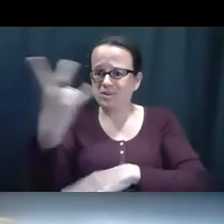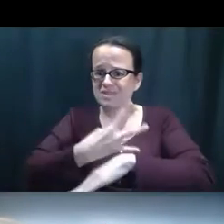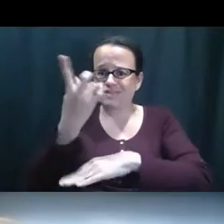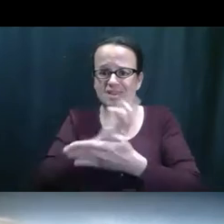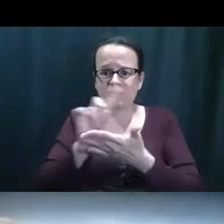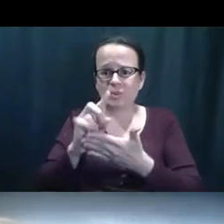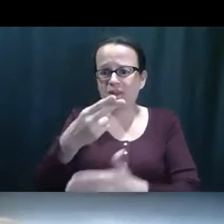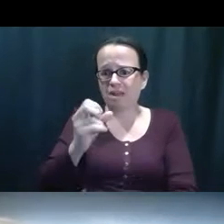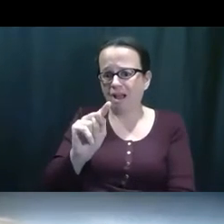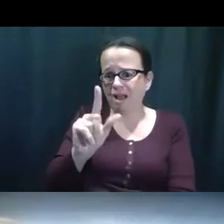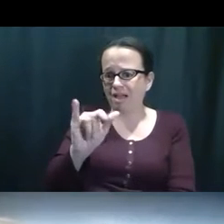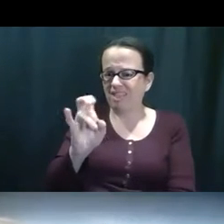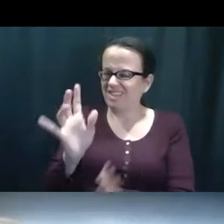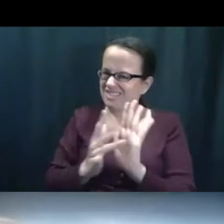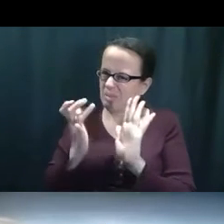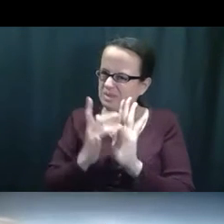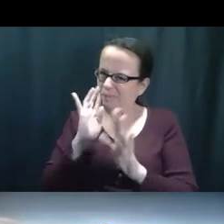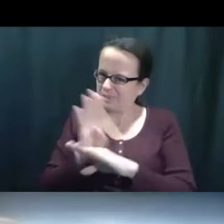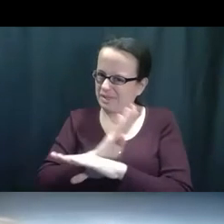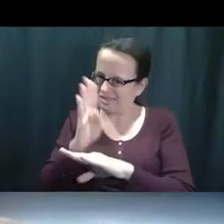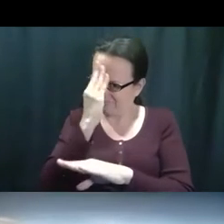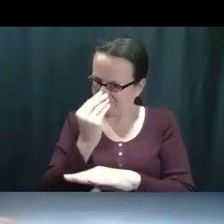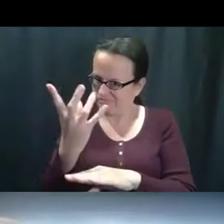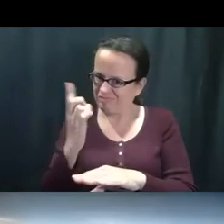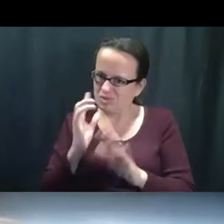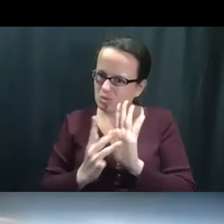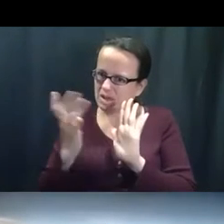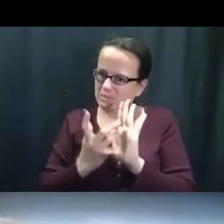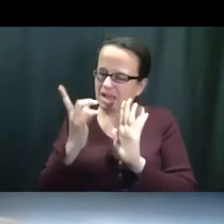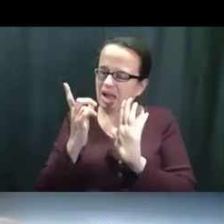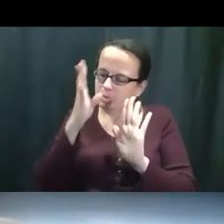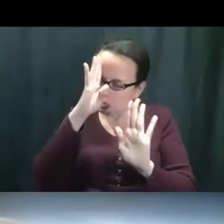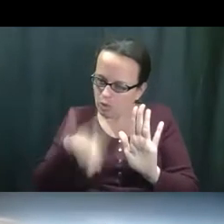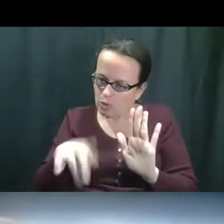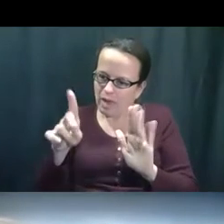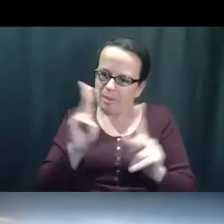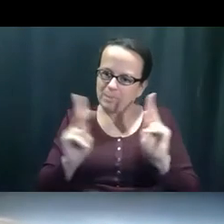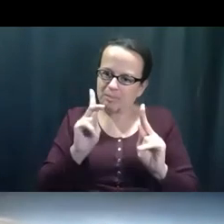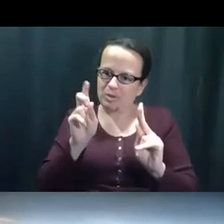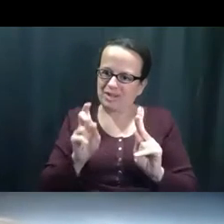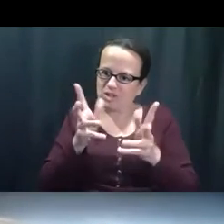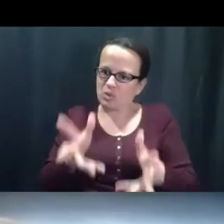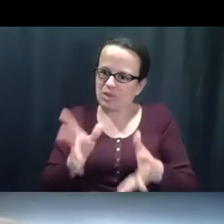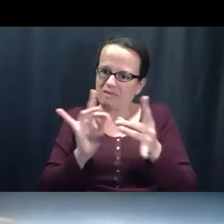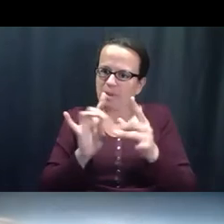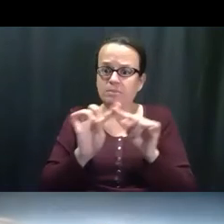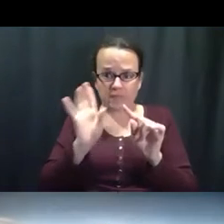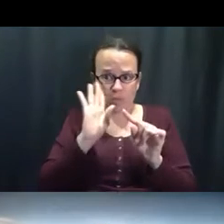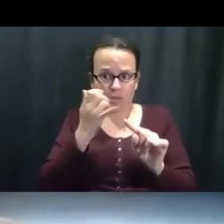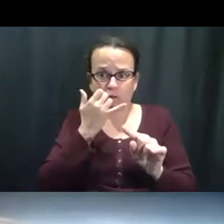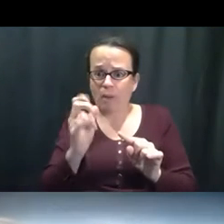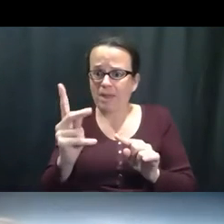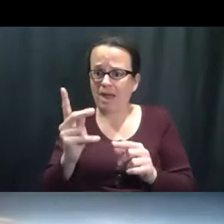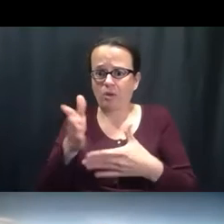Es una, una línea de emergencia por 24 horas. veces están ocupados, pero de vez en cuando hay gente que tienen que dejar un